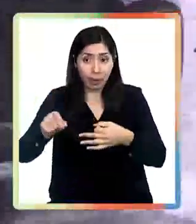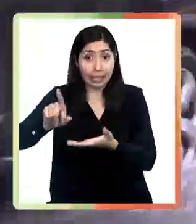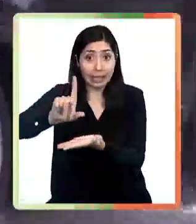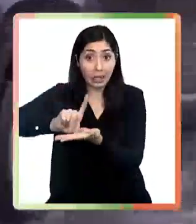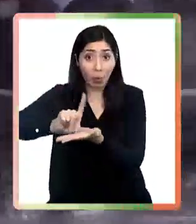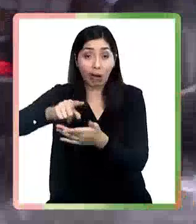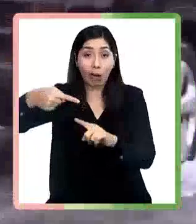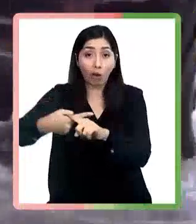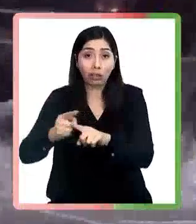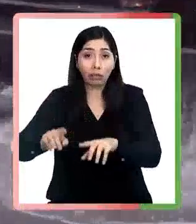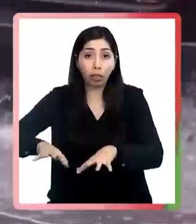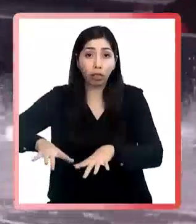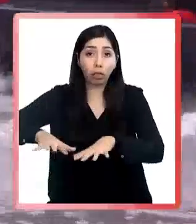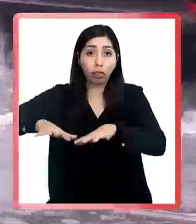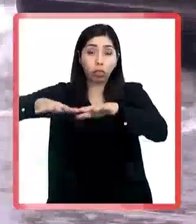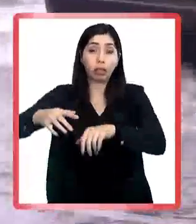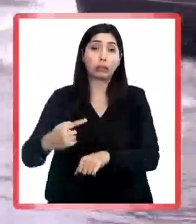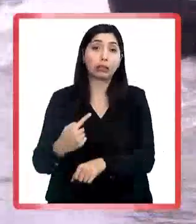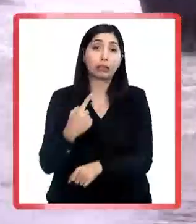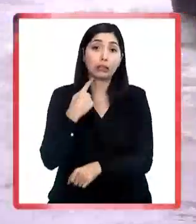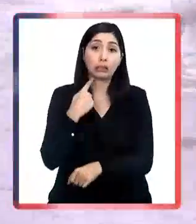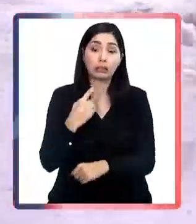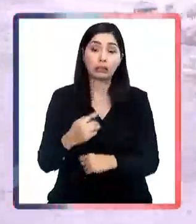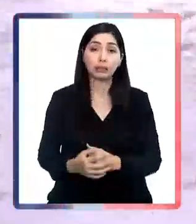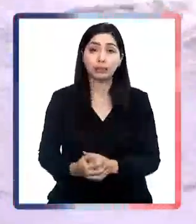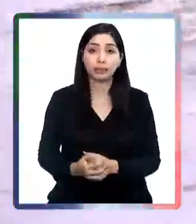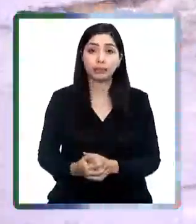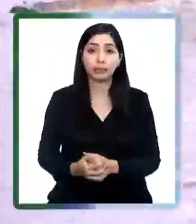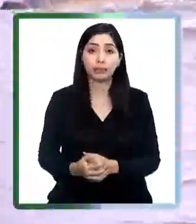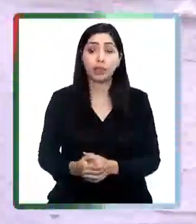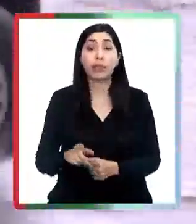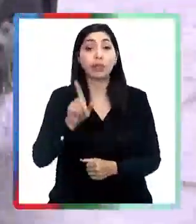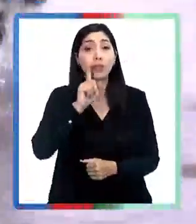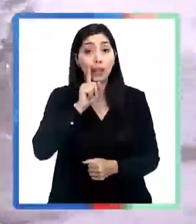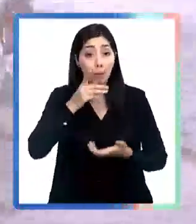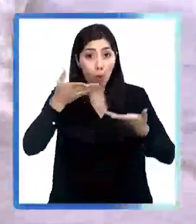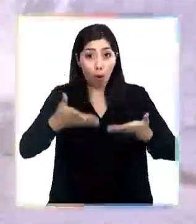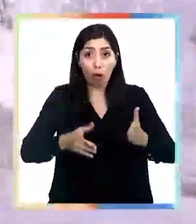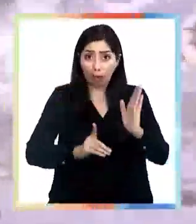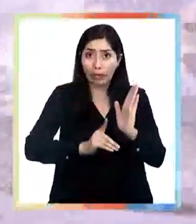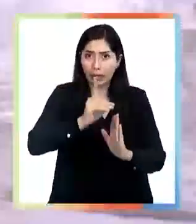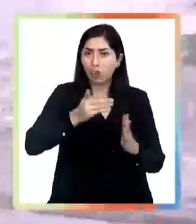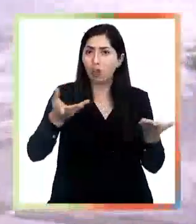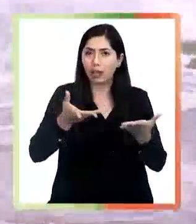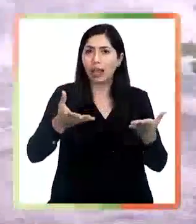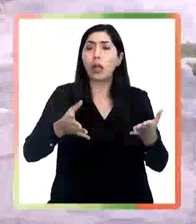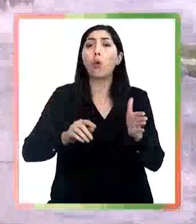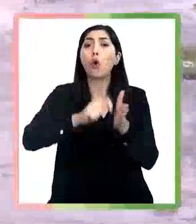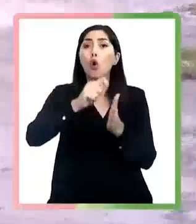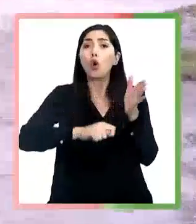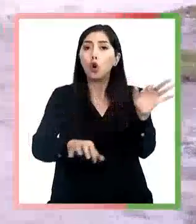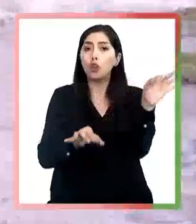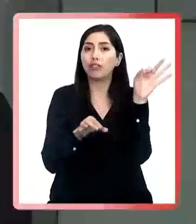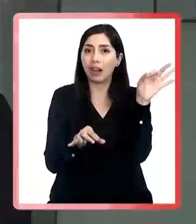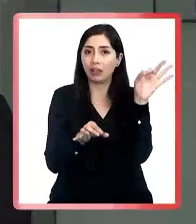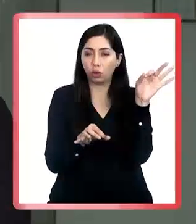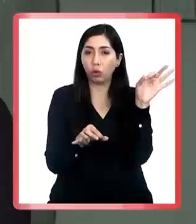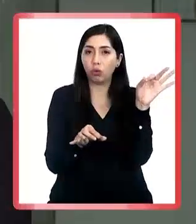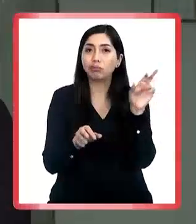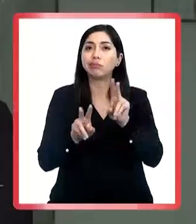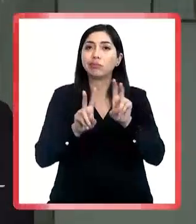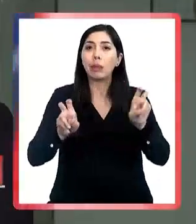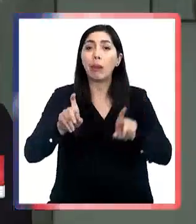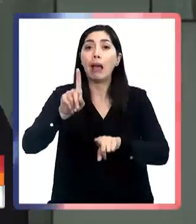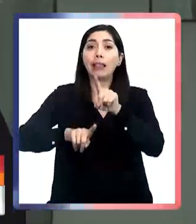no se inunde con las consecuencias que esto acarrea. Tenemos hoy en día en desarrollo un contrato relacionado